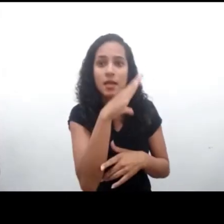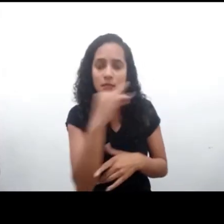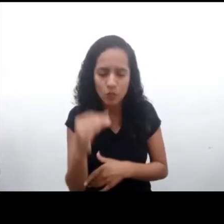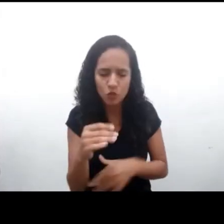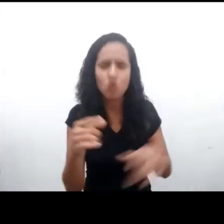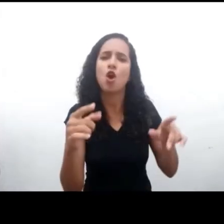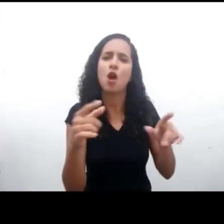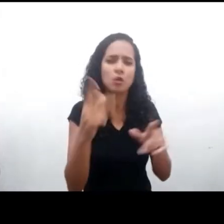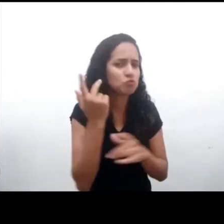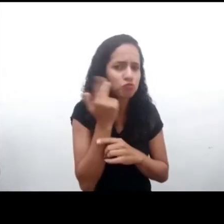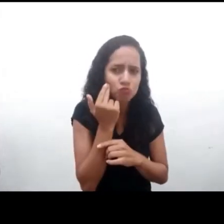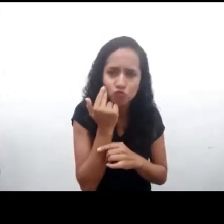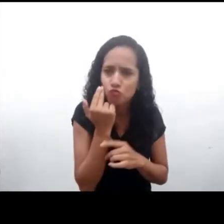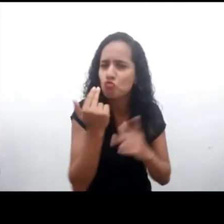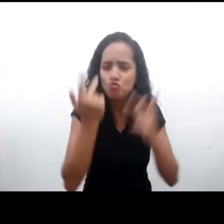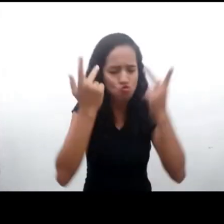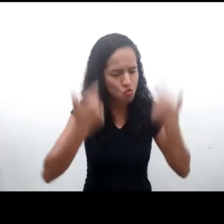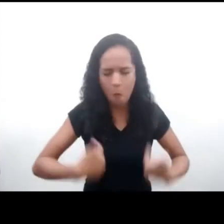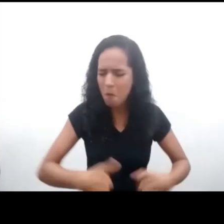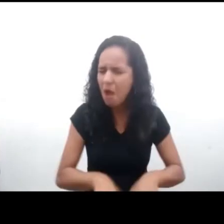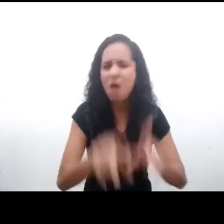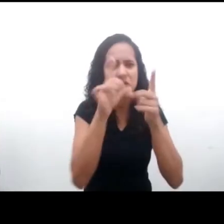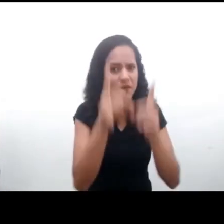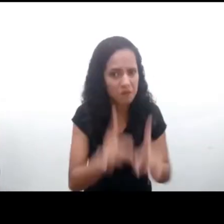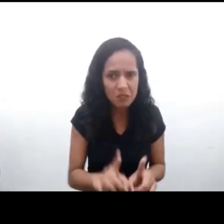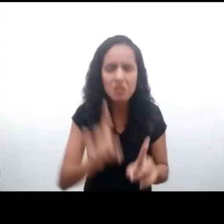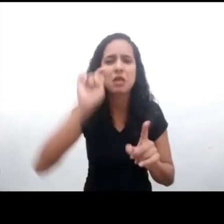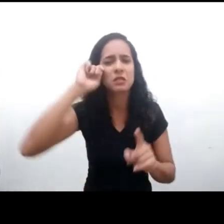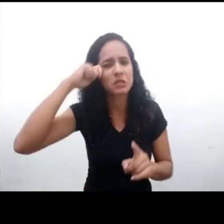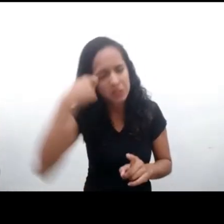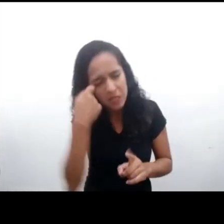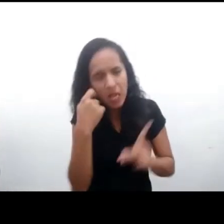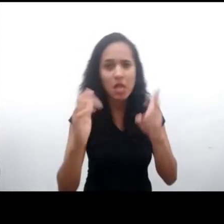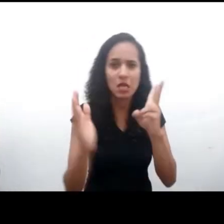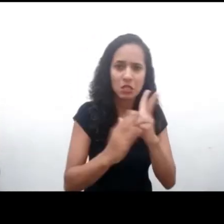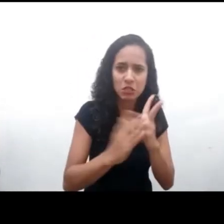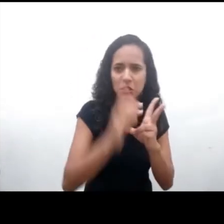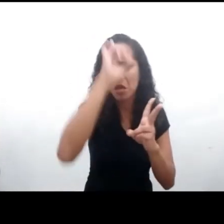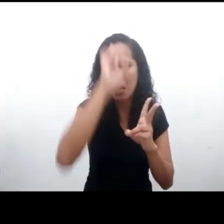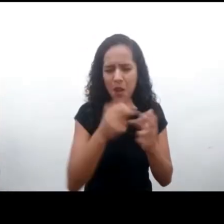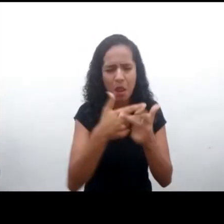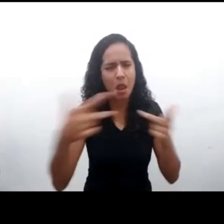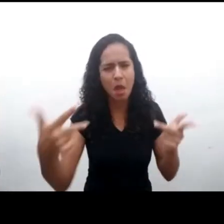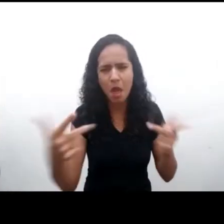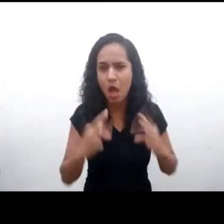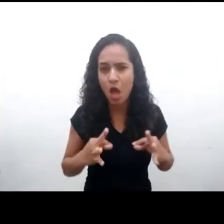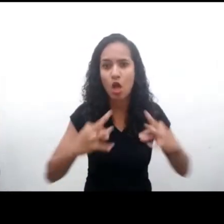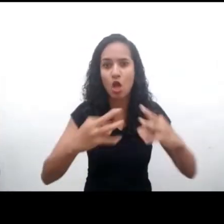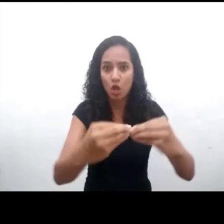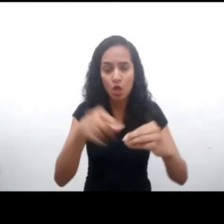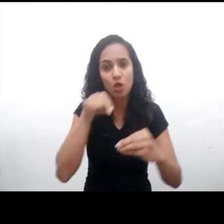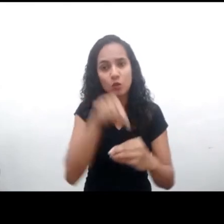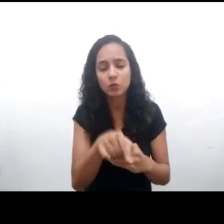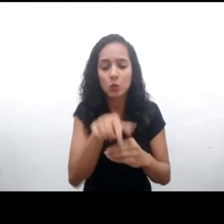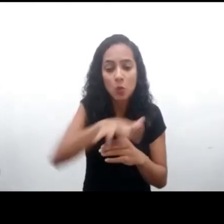discapacidades, niños y adolescentes negros, blancos, amarillos, indígenas, quilombolas, otros. La